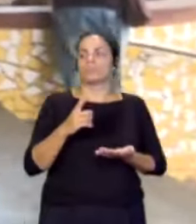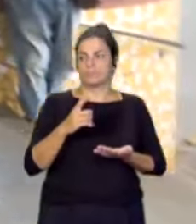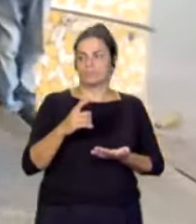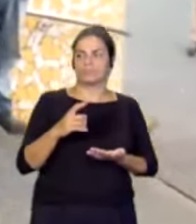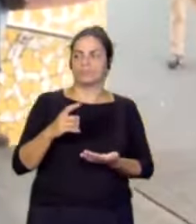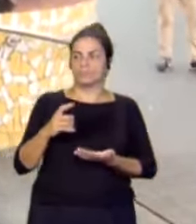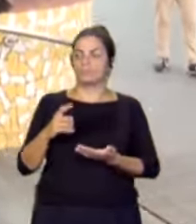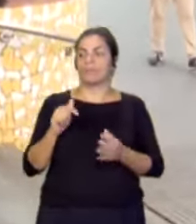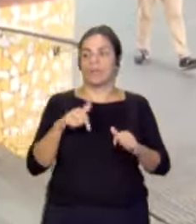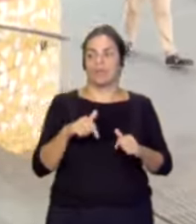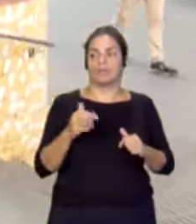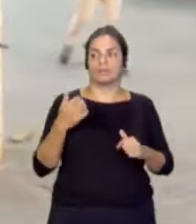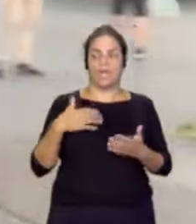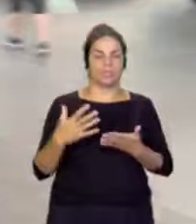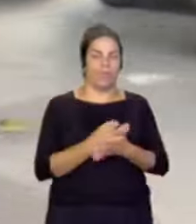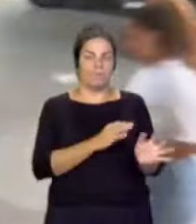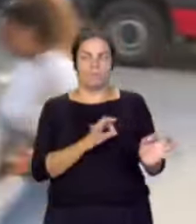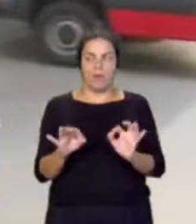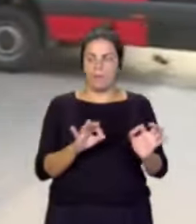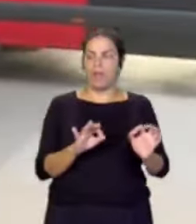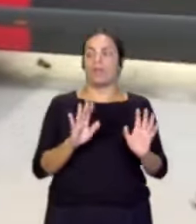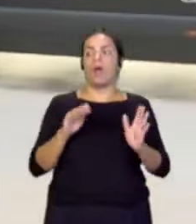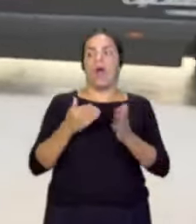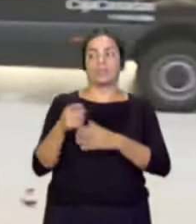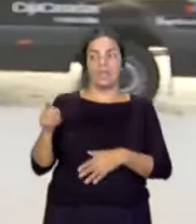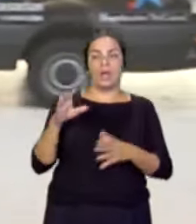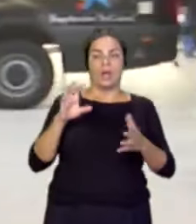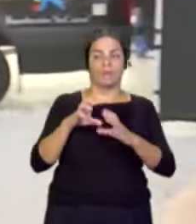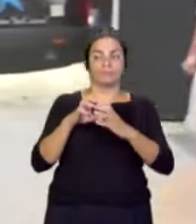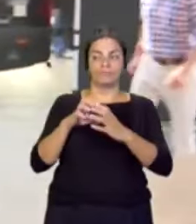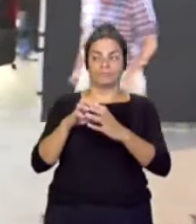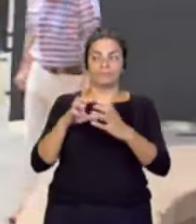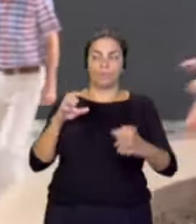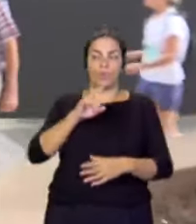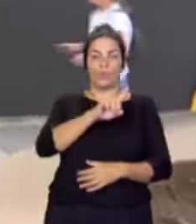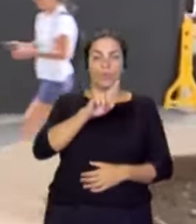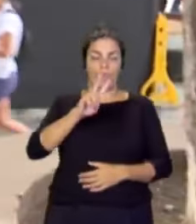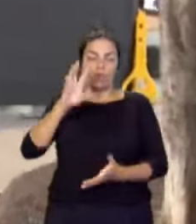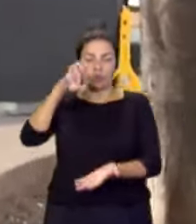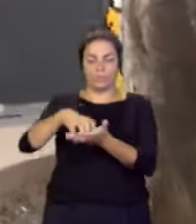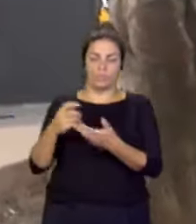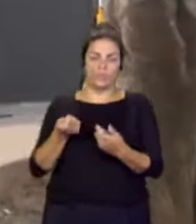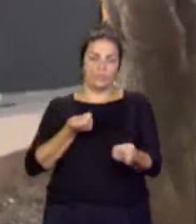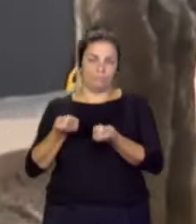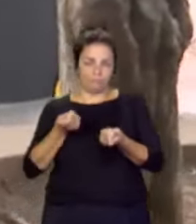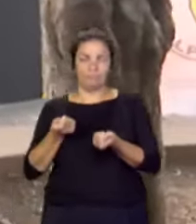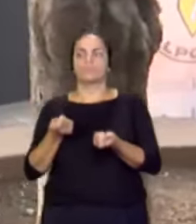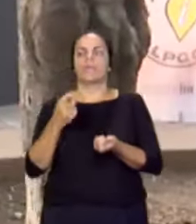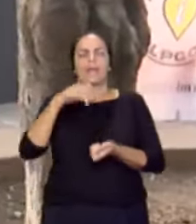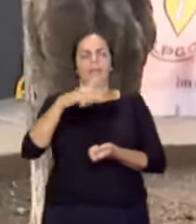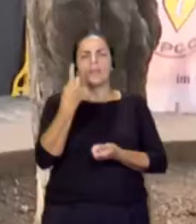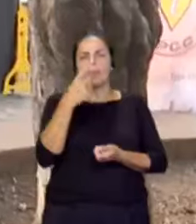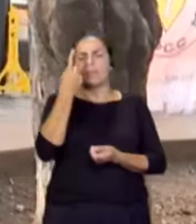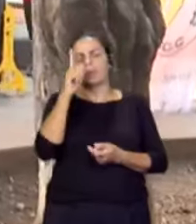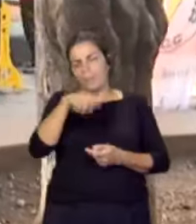con ustedes. Aquí está todo preparado, de hecho el 1-1-2 ha montado este puesto de mando avanzado, aquí están algunos responsables políticos